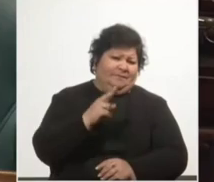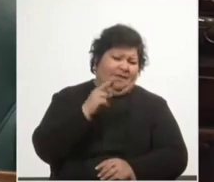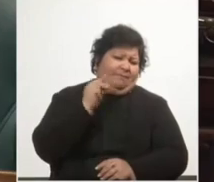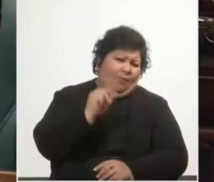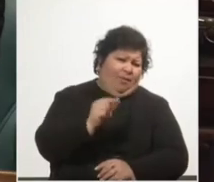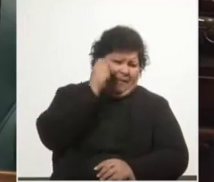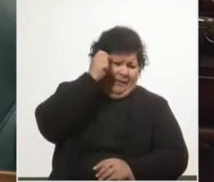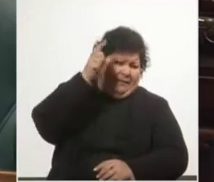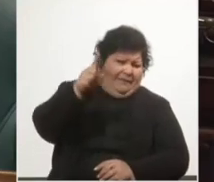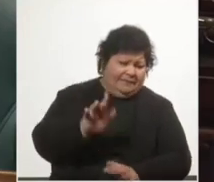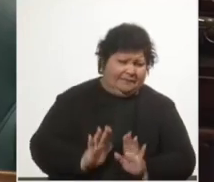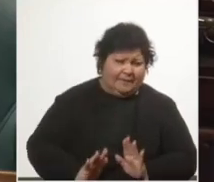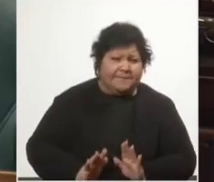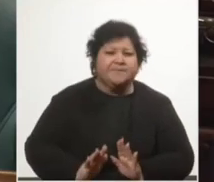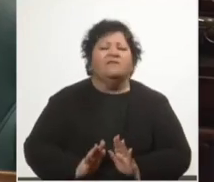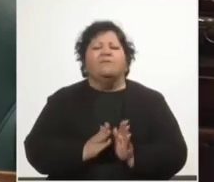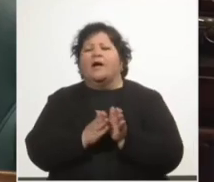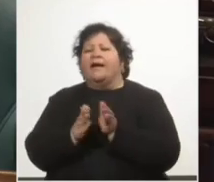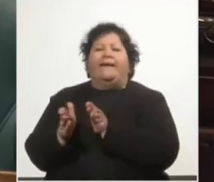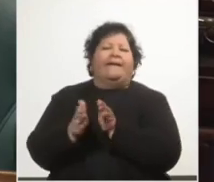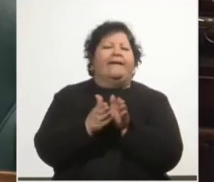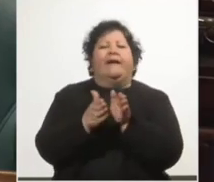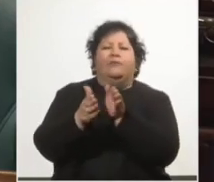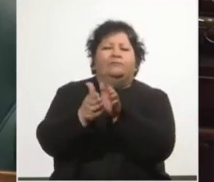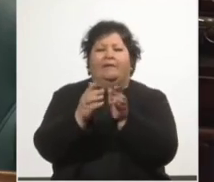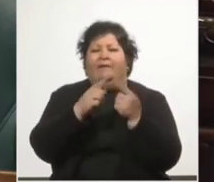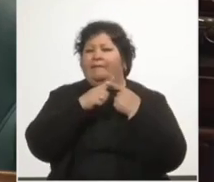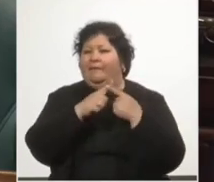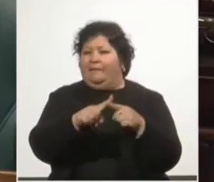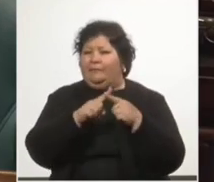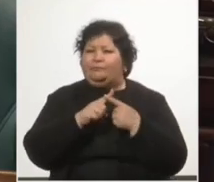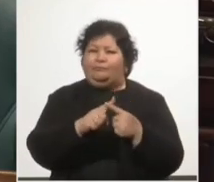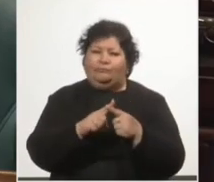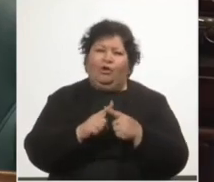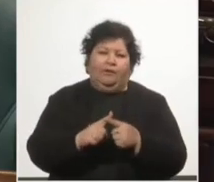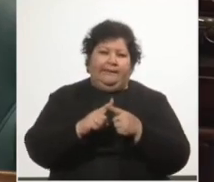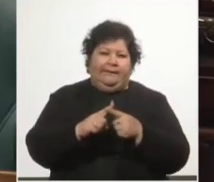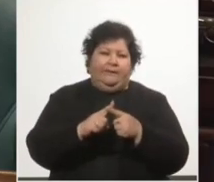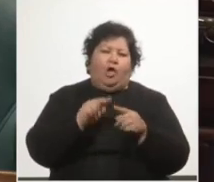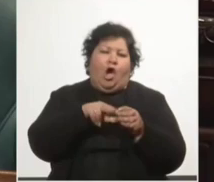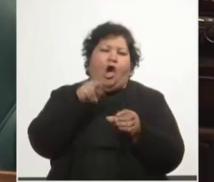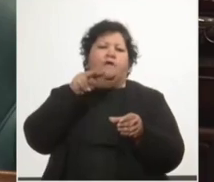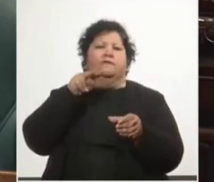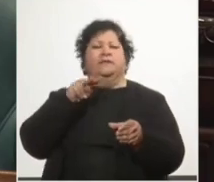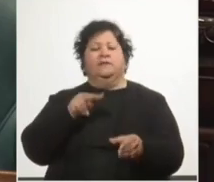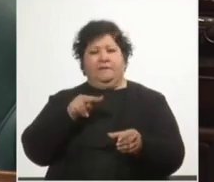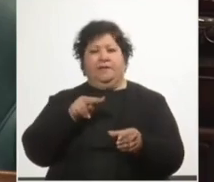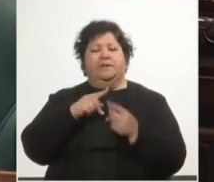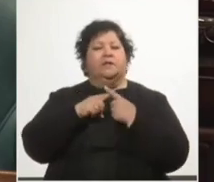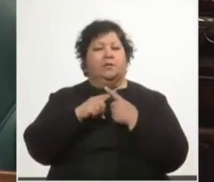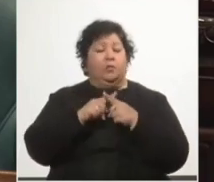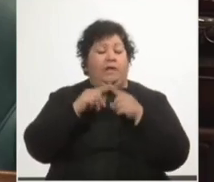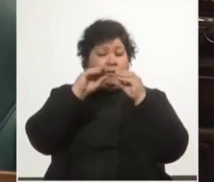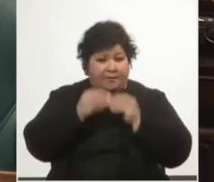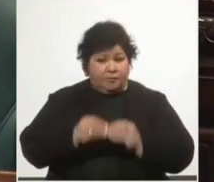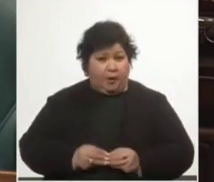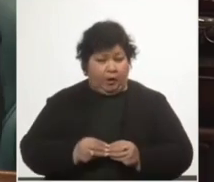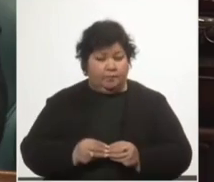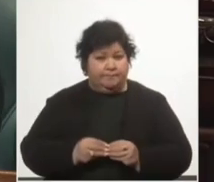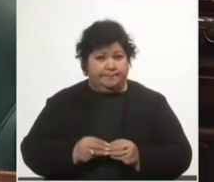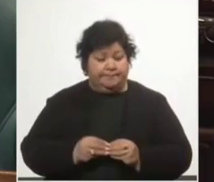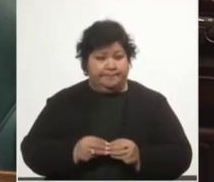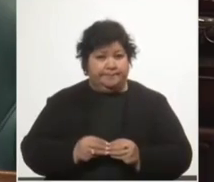tratar de encauzar la discusión desde bases objetivas de lo que estamos discutiendo hoy. En ocasión de la visita